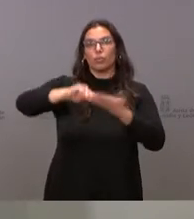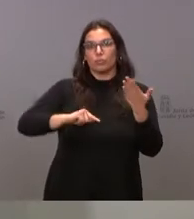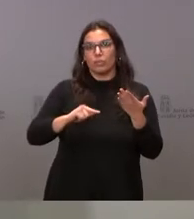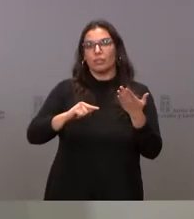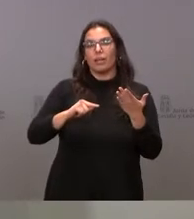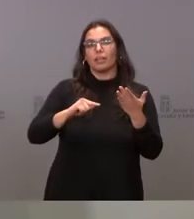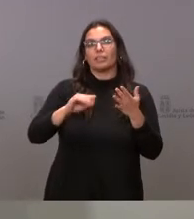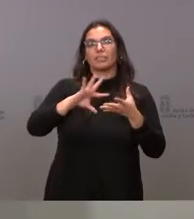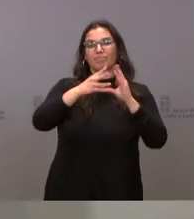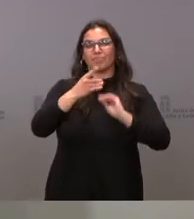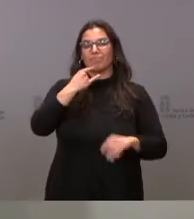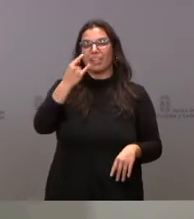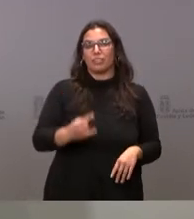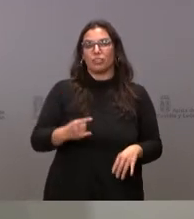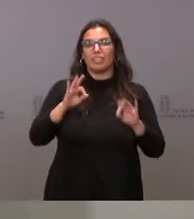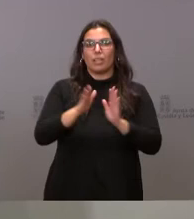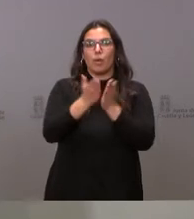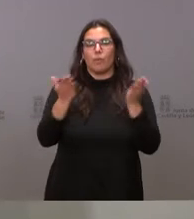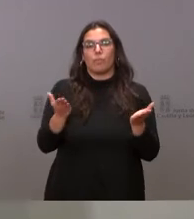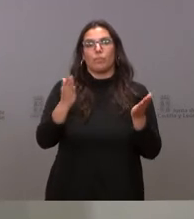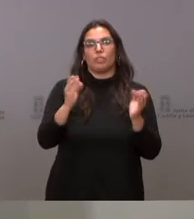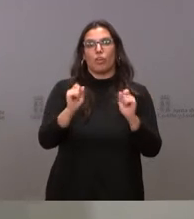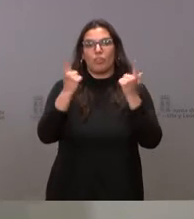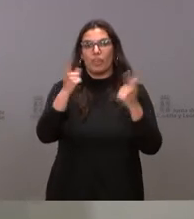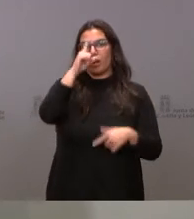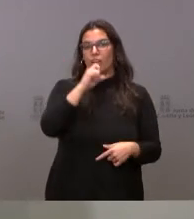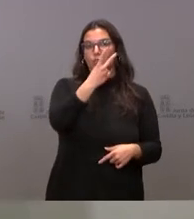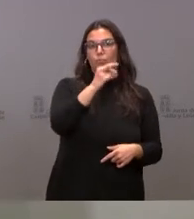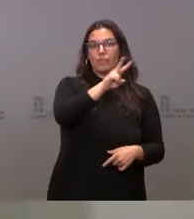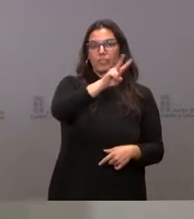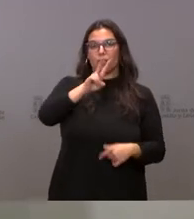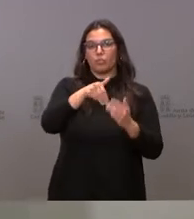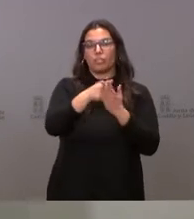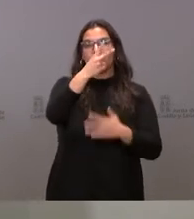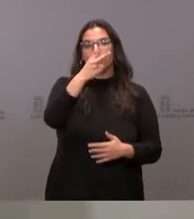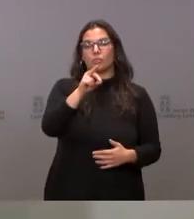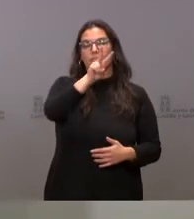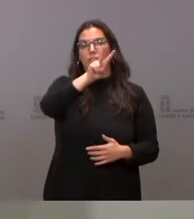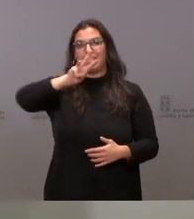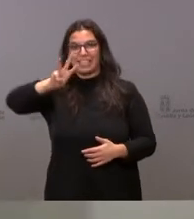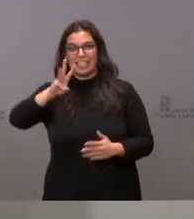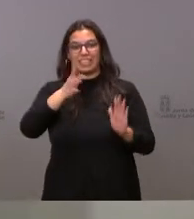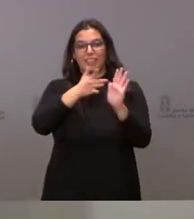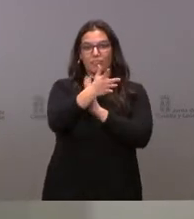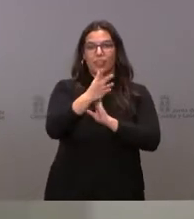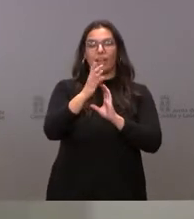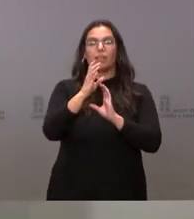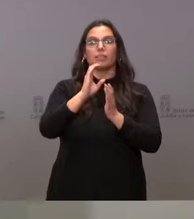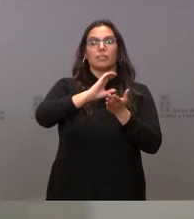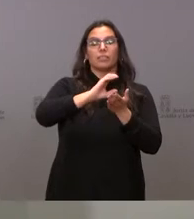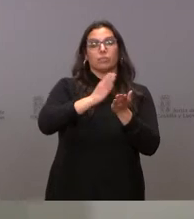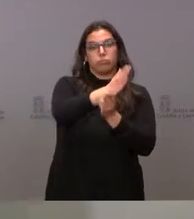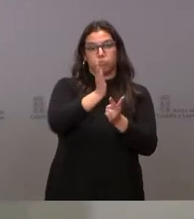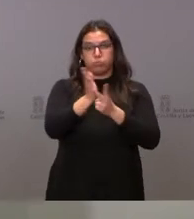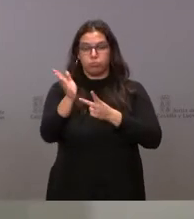electrónica del BOCIL durante los años dos mil veintidós y dos mil veintitrés. dos partidas de trescientos dieciocho mil